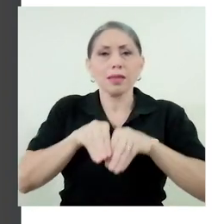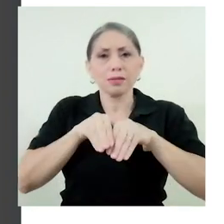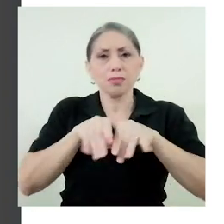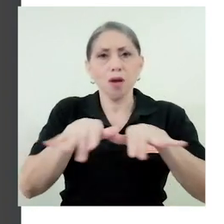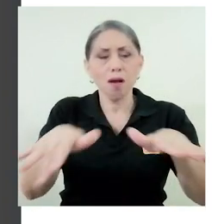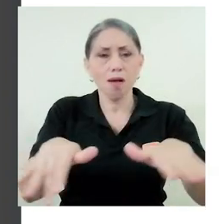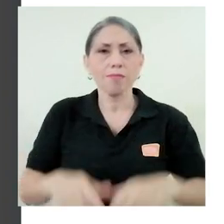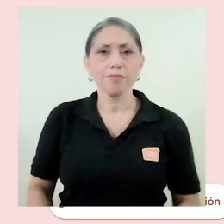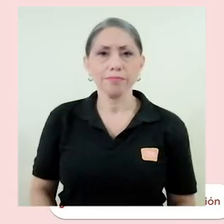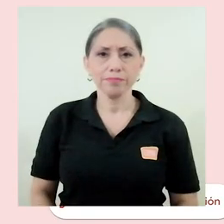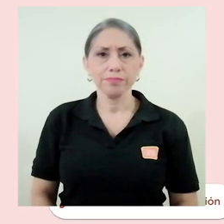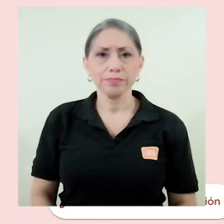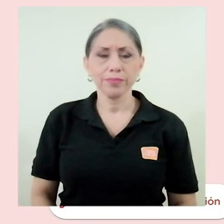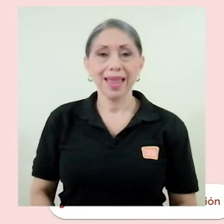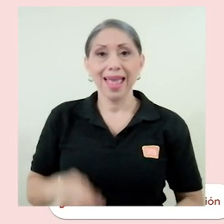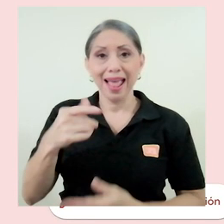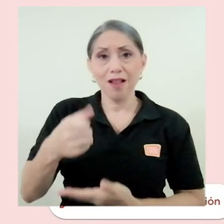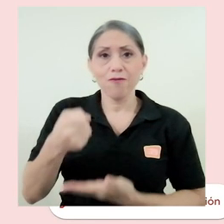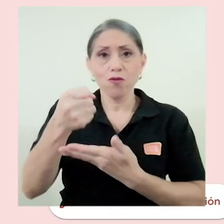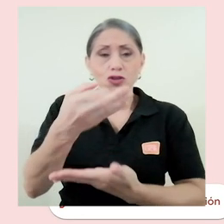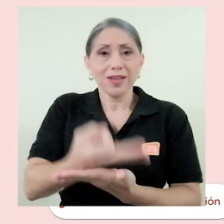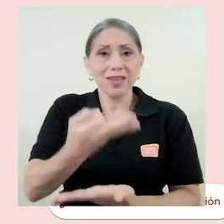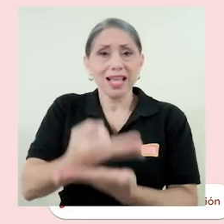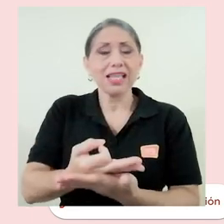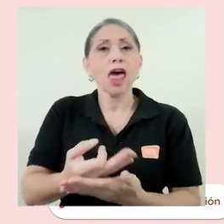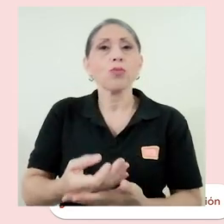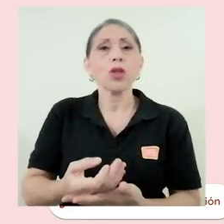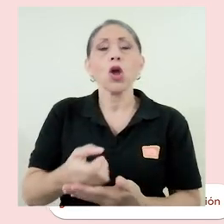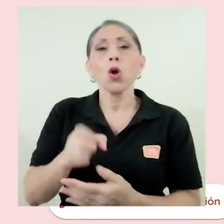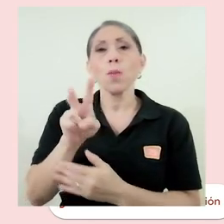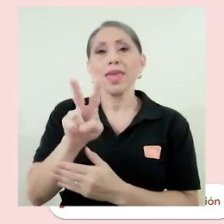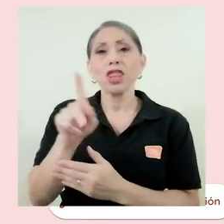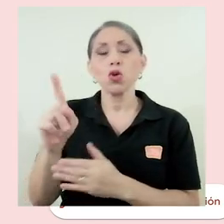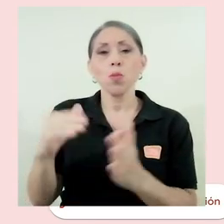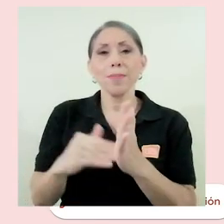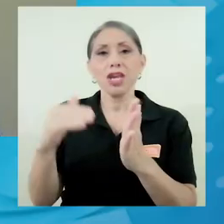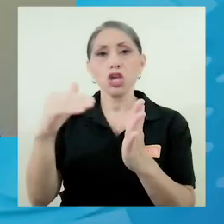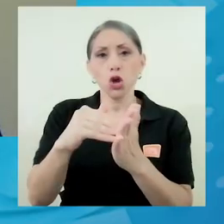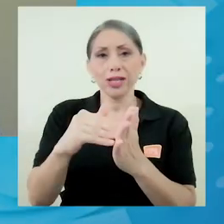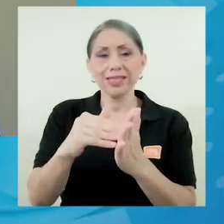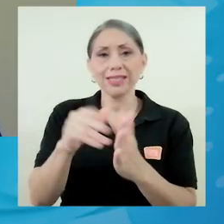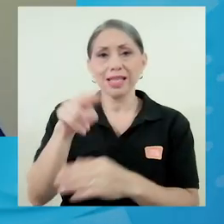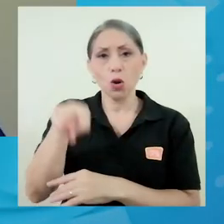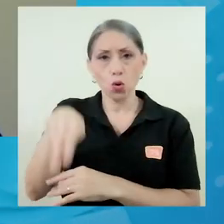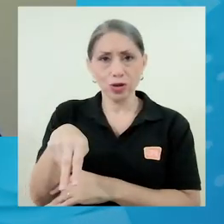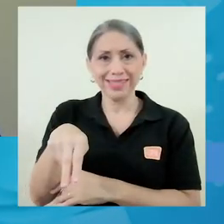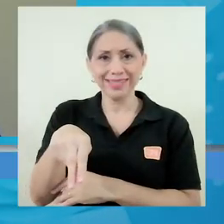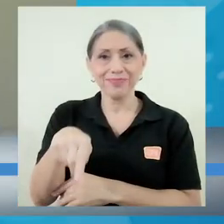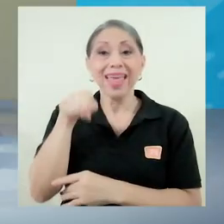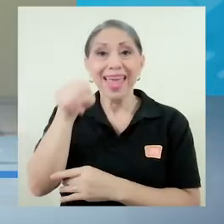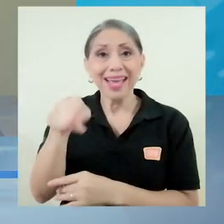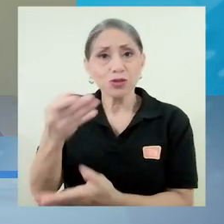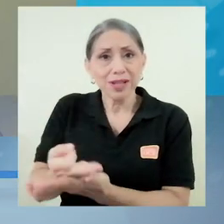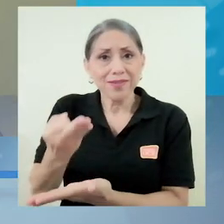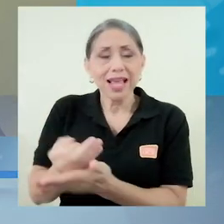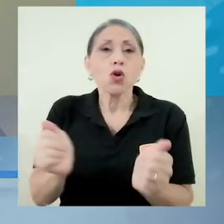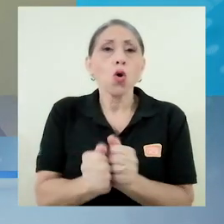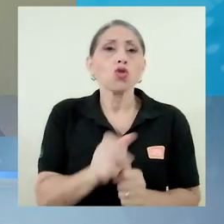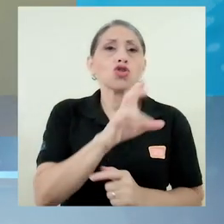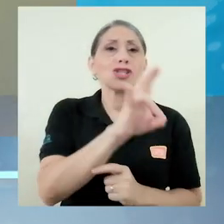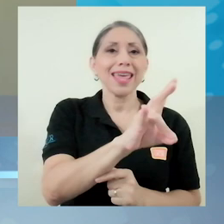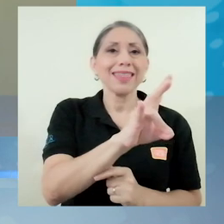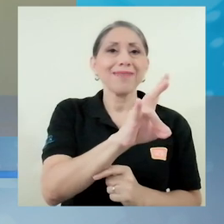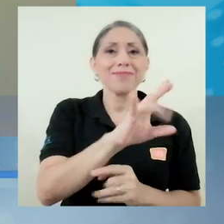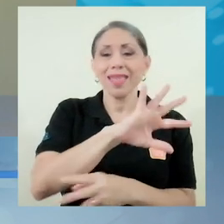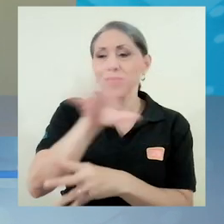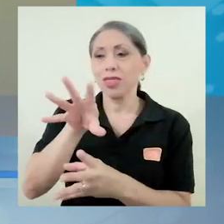estudiantes. El fondo está financiado por un total de 21 millones de colones, el cual está financiado por siete de los